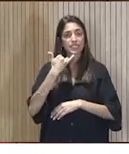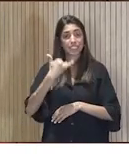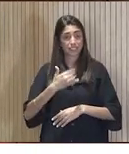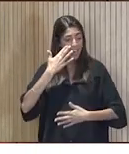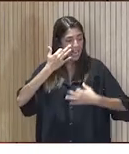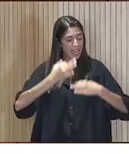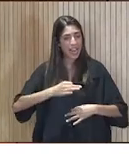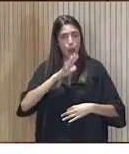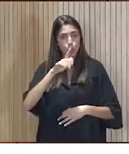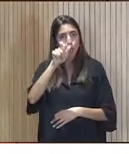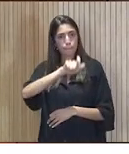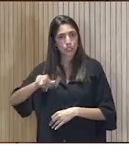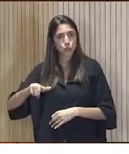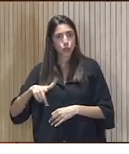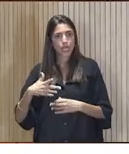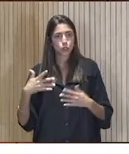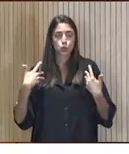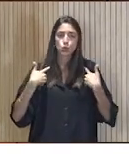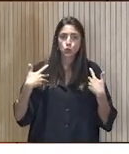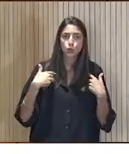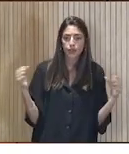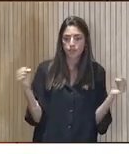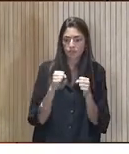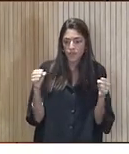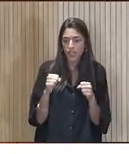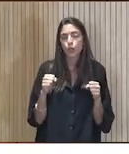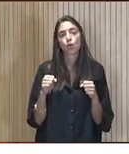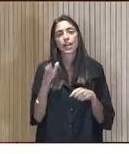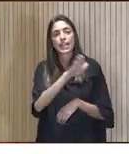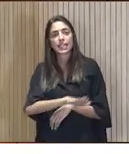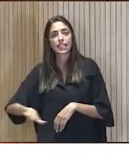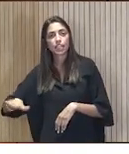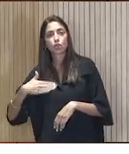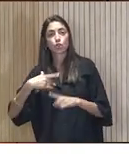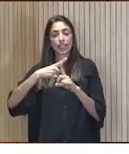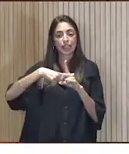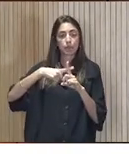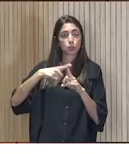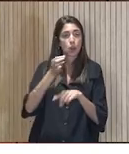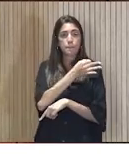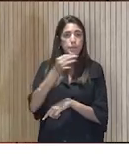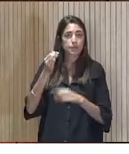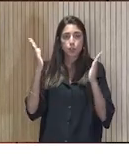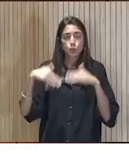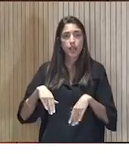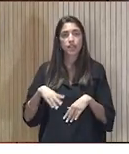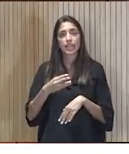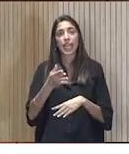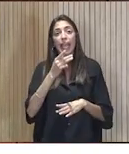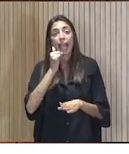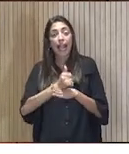Hay personas que pasan fríos. Hay niños que no pueden estudiar porque no tienen la temperatura adecuada, que no comen carne, que no